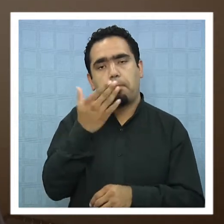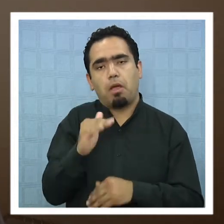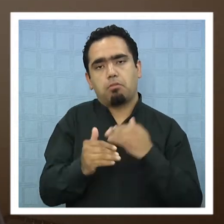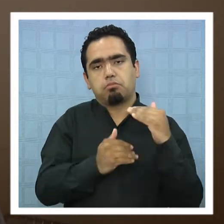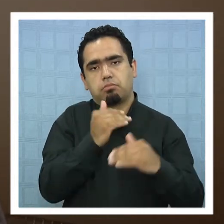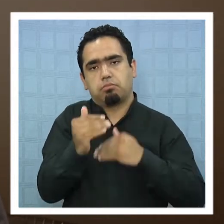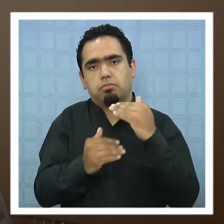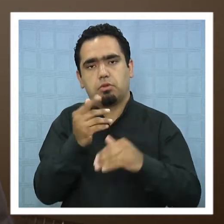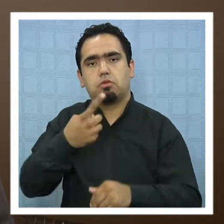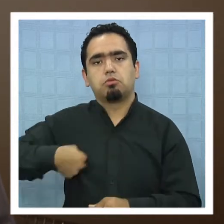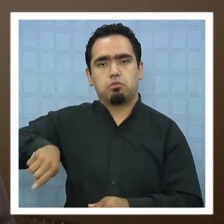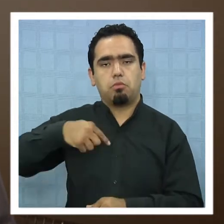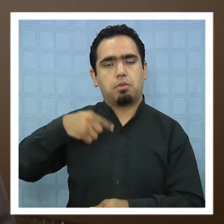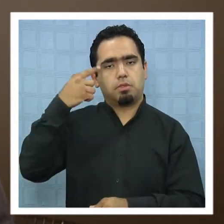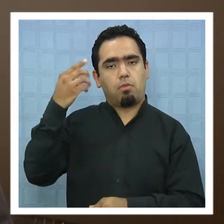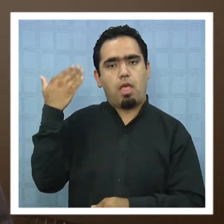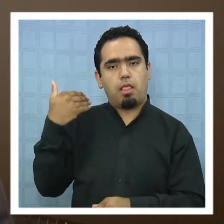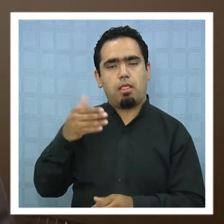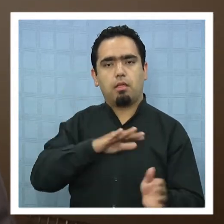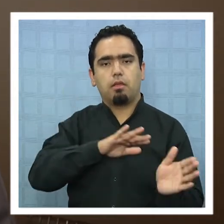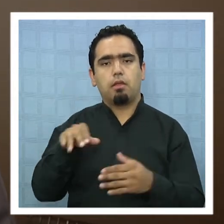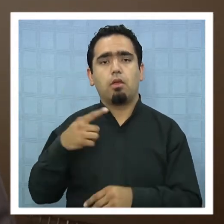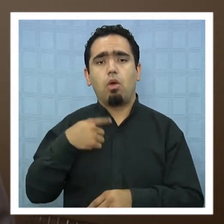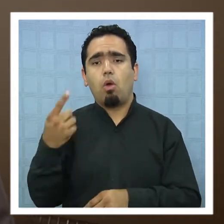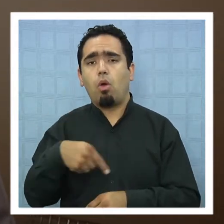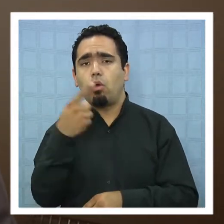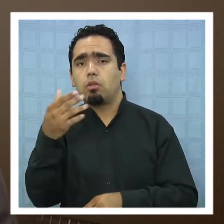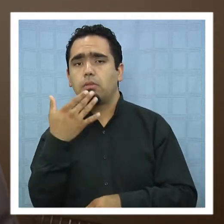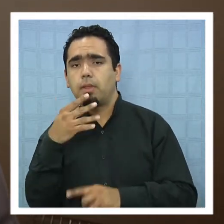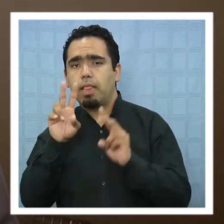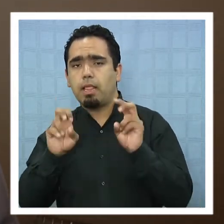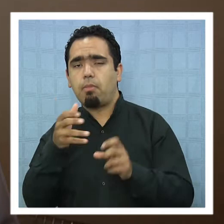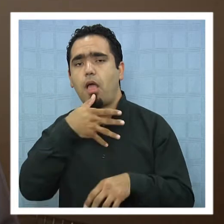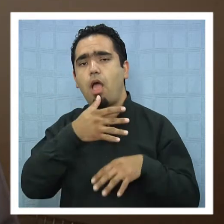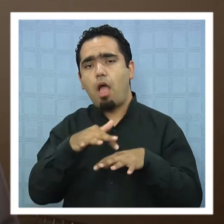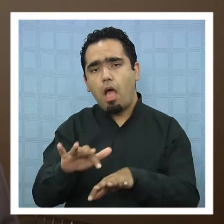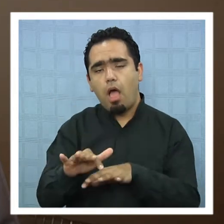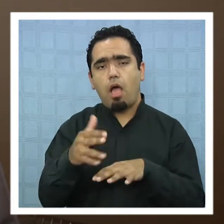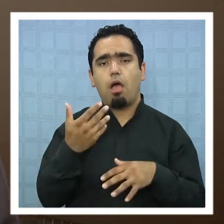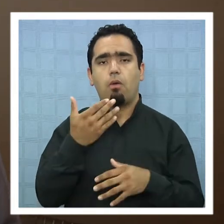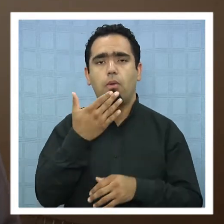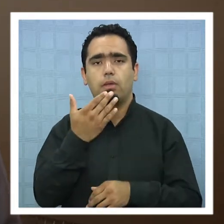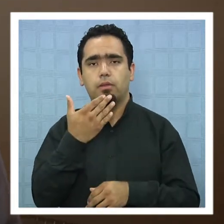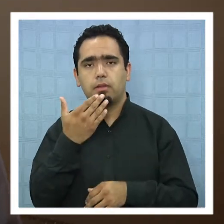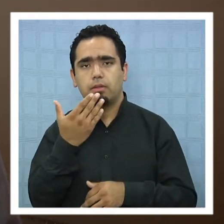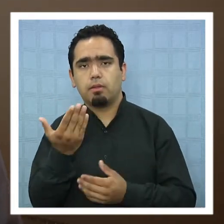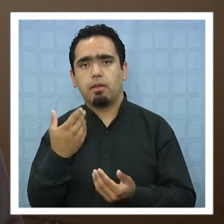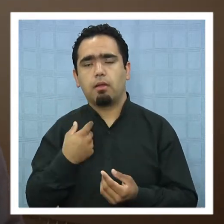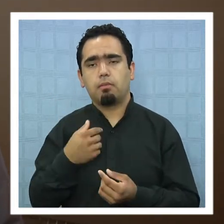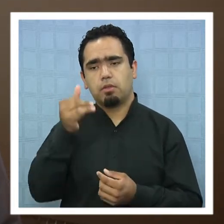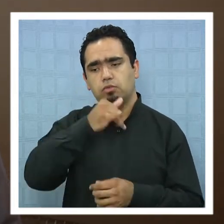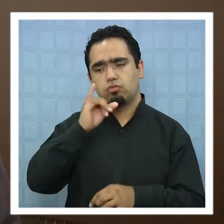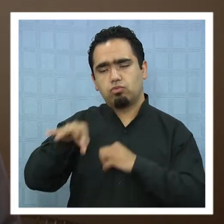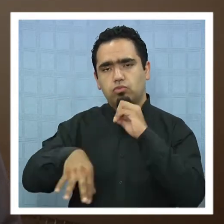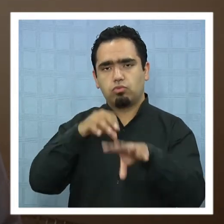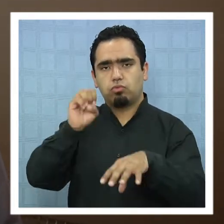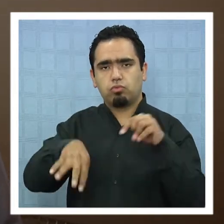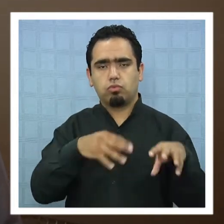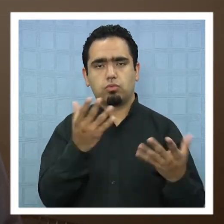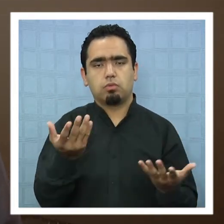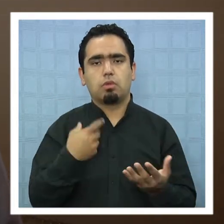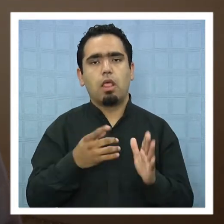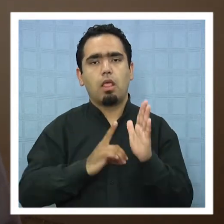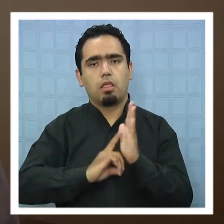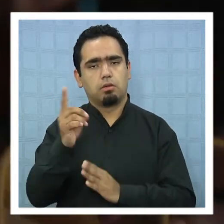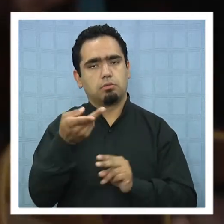pronosticábamos. Y en cuanto a lo otro, el tema del agua, de la extracción de los residuos, se